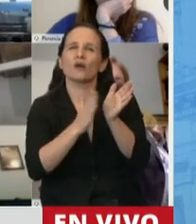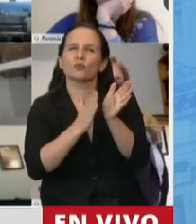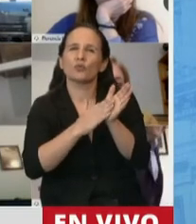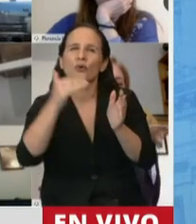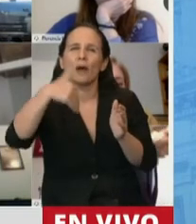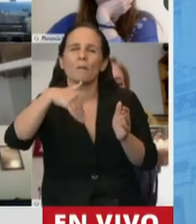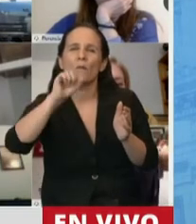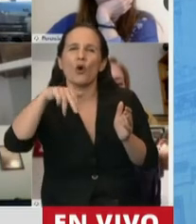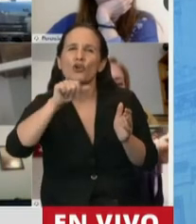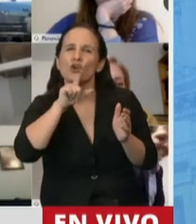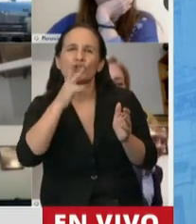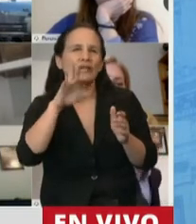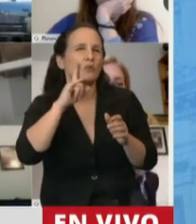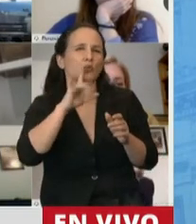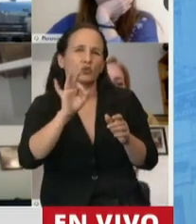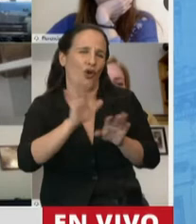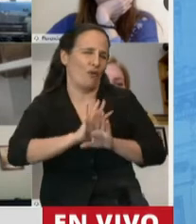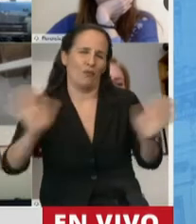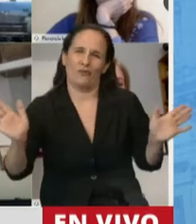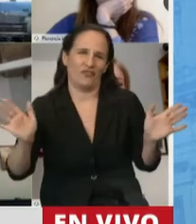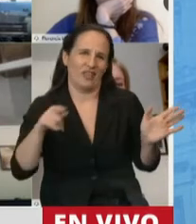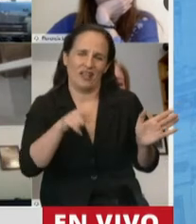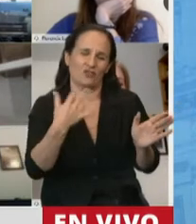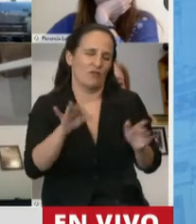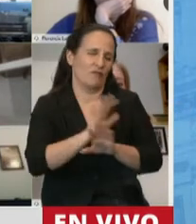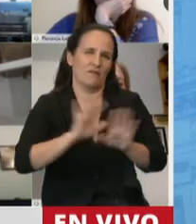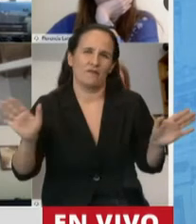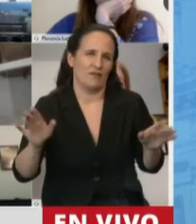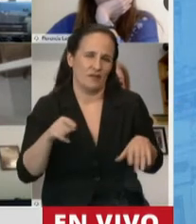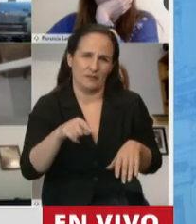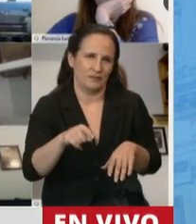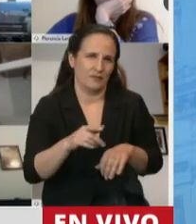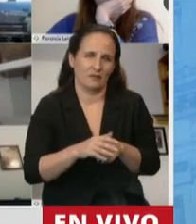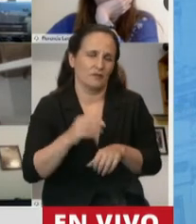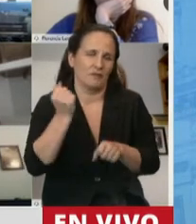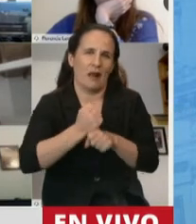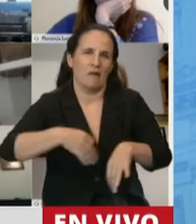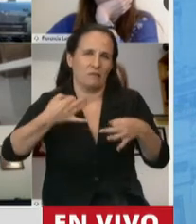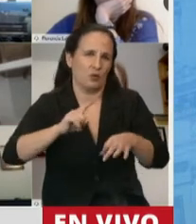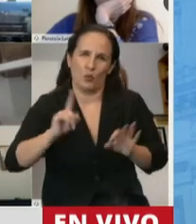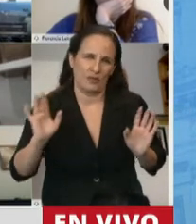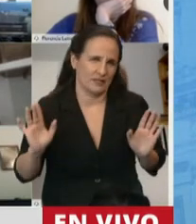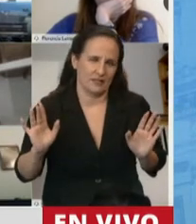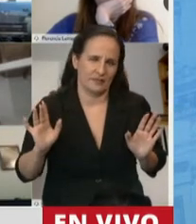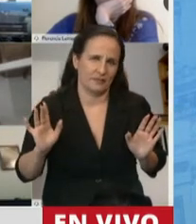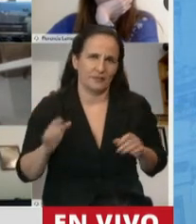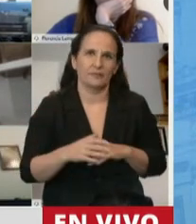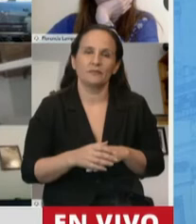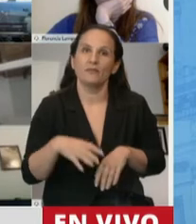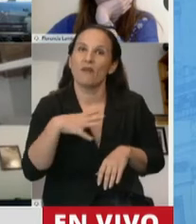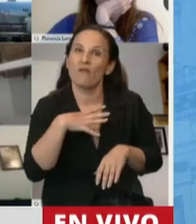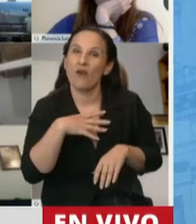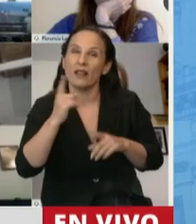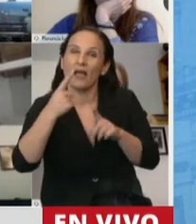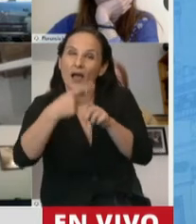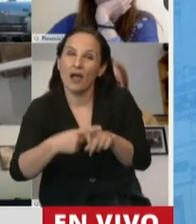ha extendido como forma de fraude laboral. Creo que tampoco está establecido, por ejemplo, que el cálculo de la